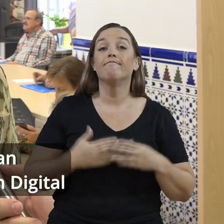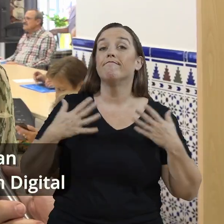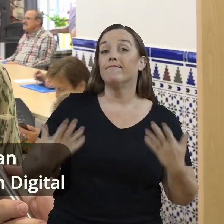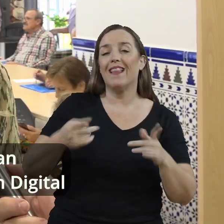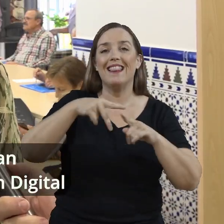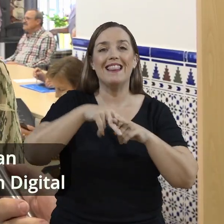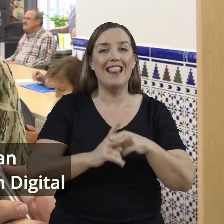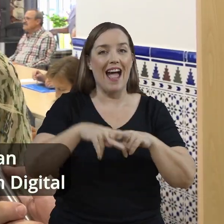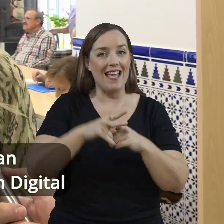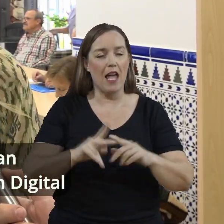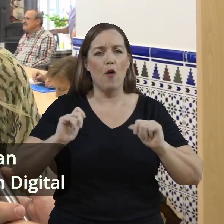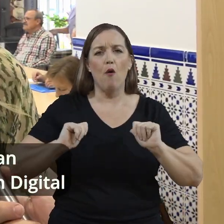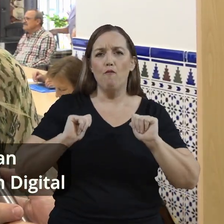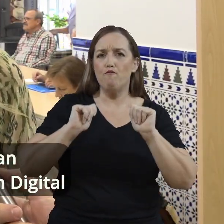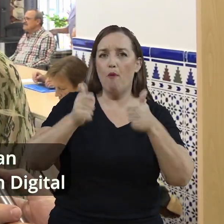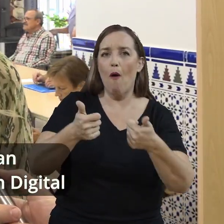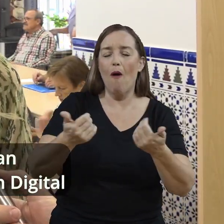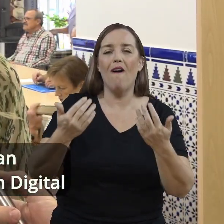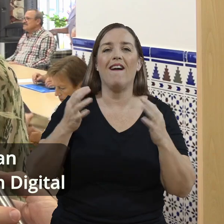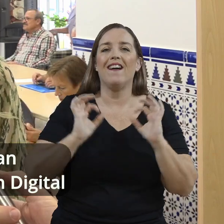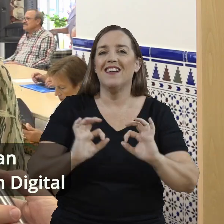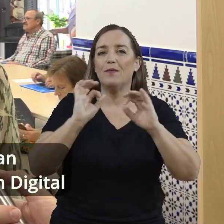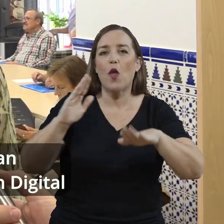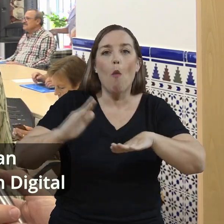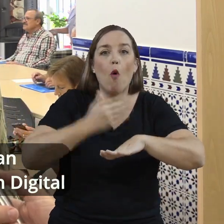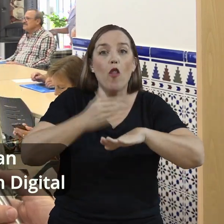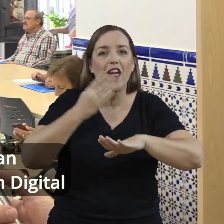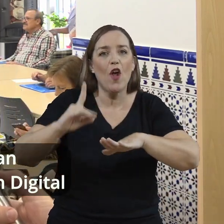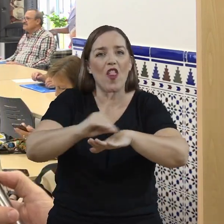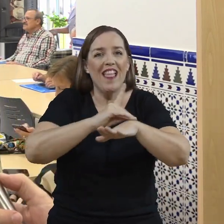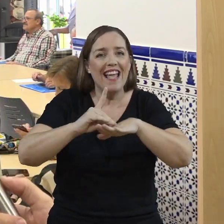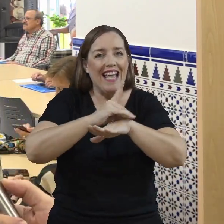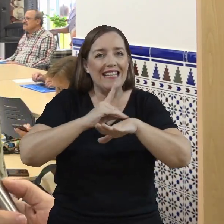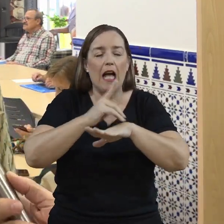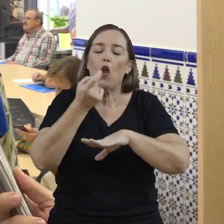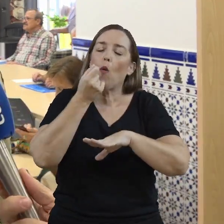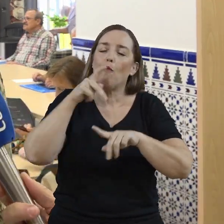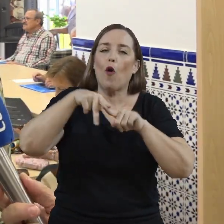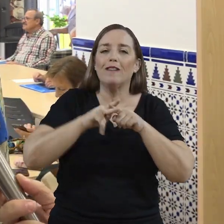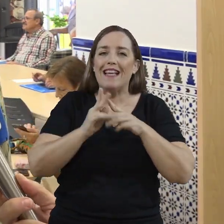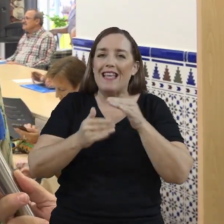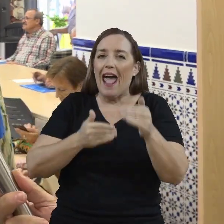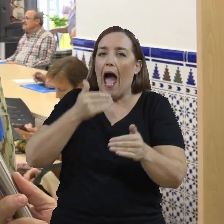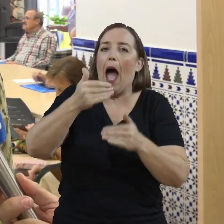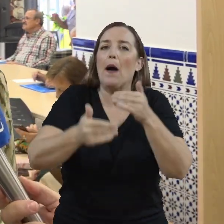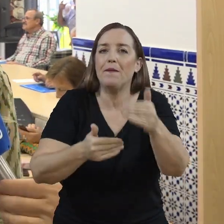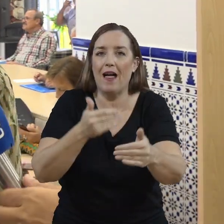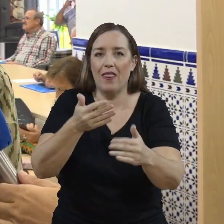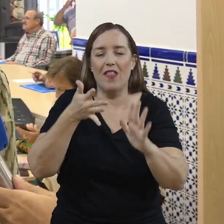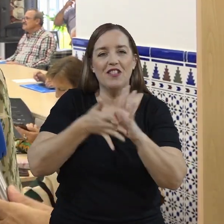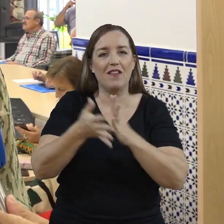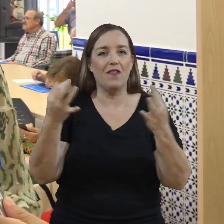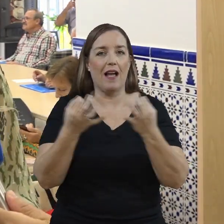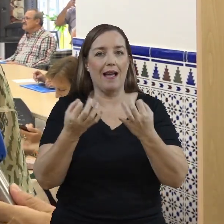En este caso, los talleres que se han puesto en marcha de modernización digital han sido talleres un poquito más avanzados. Es decir, nosotros vamos a